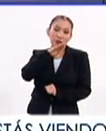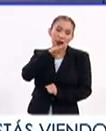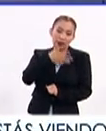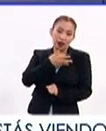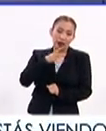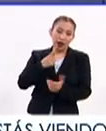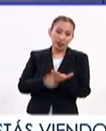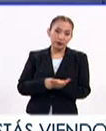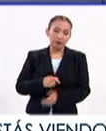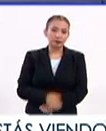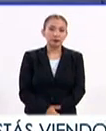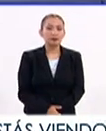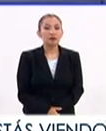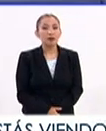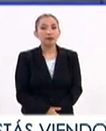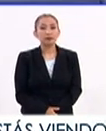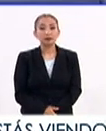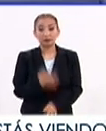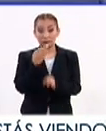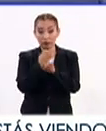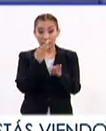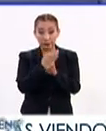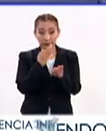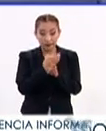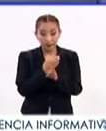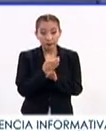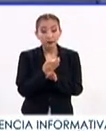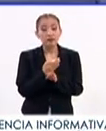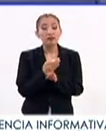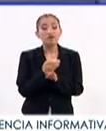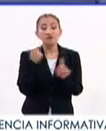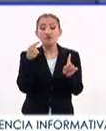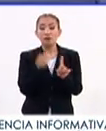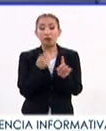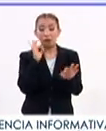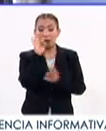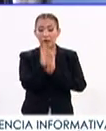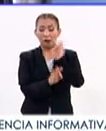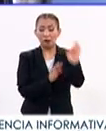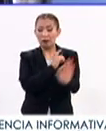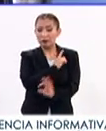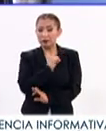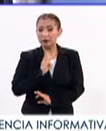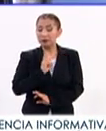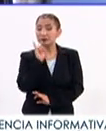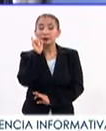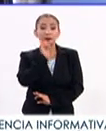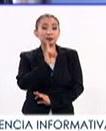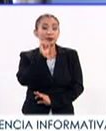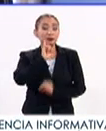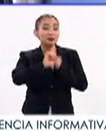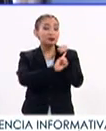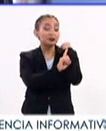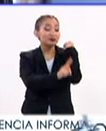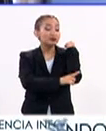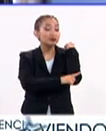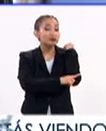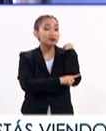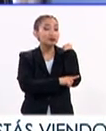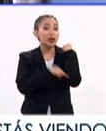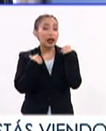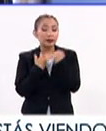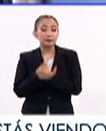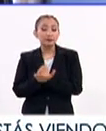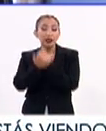lo padezcan. En la actualidad, el principal manejo que debe de tener una mujer embarazada es tomar